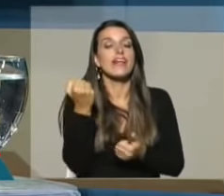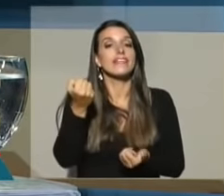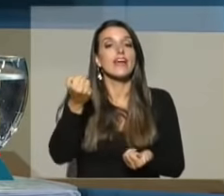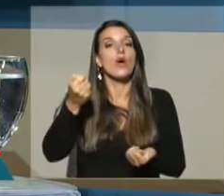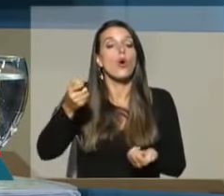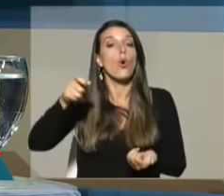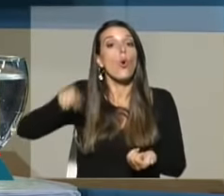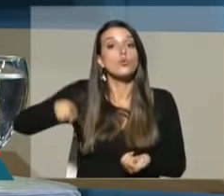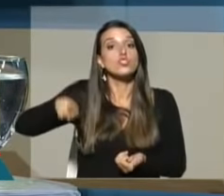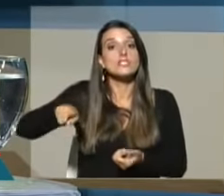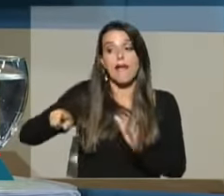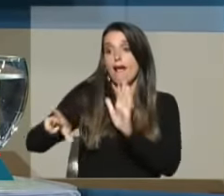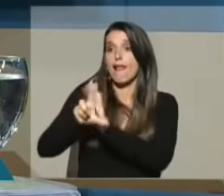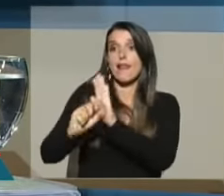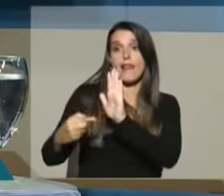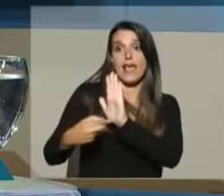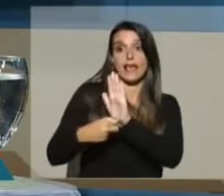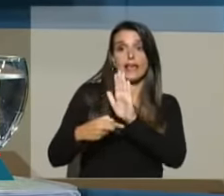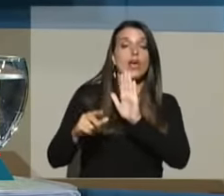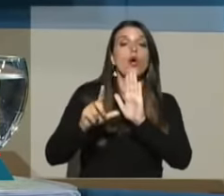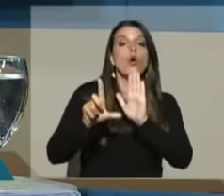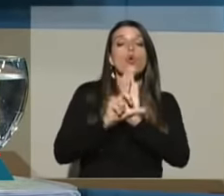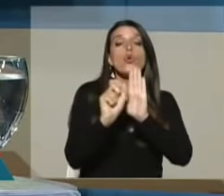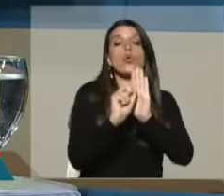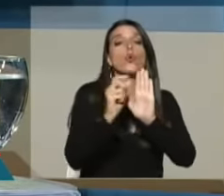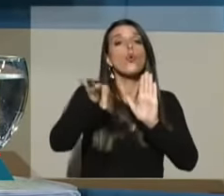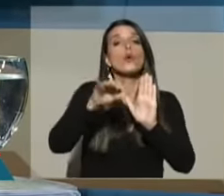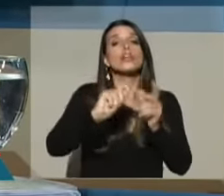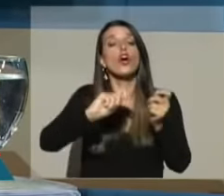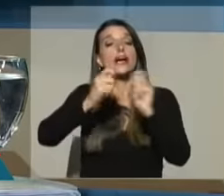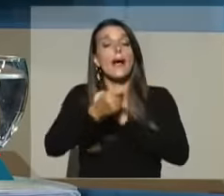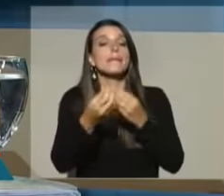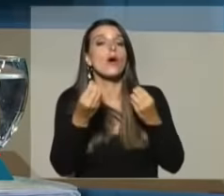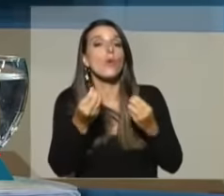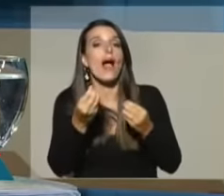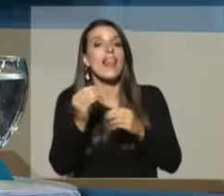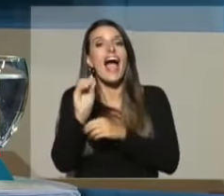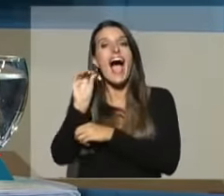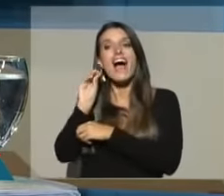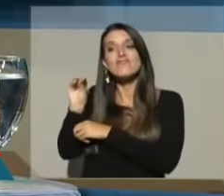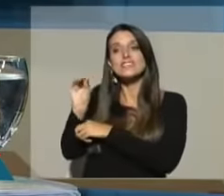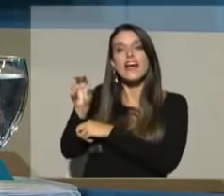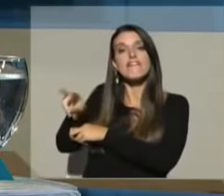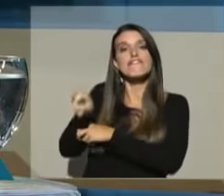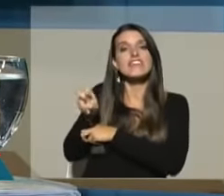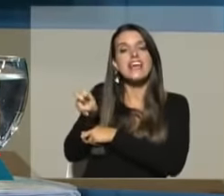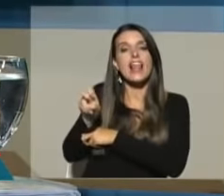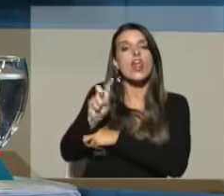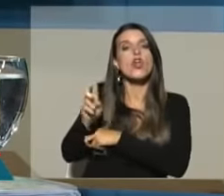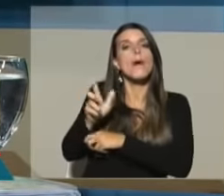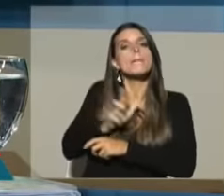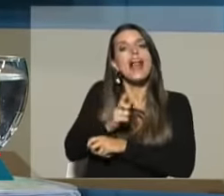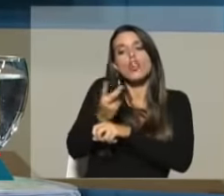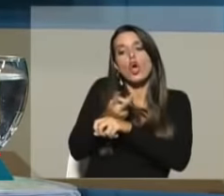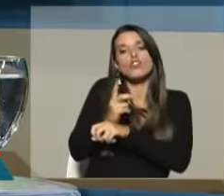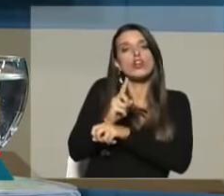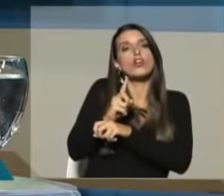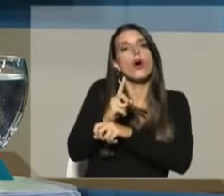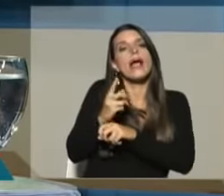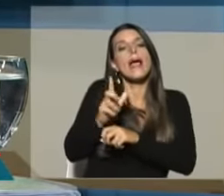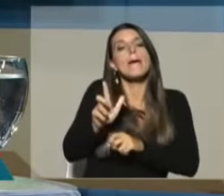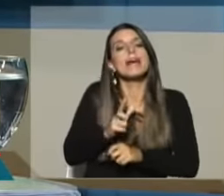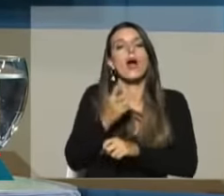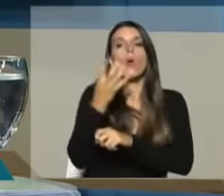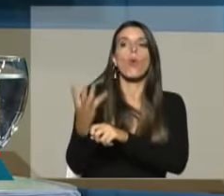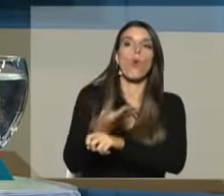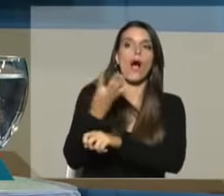está establecida por ley. La LUC lo único que modifica es que la cuenta al fiscal se debe dar en vez de dos horas, en cuatro horas posterior